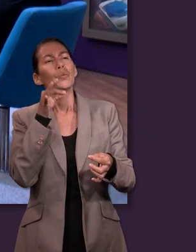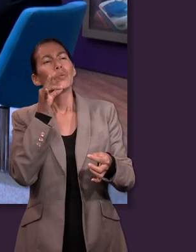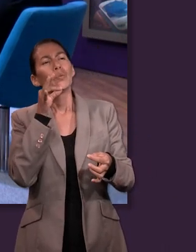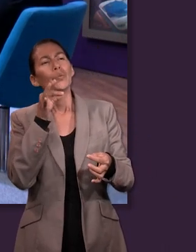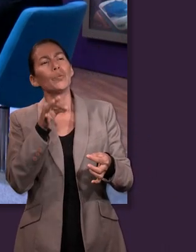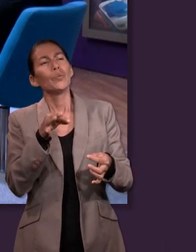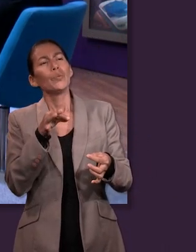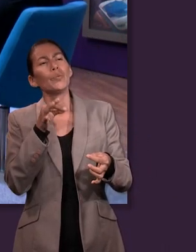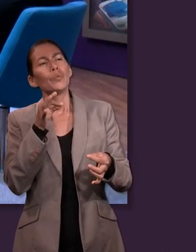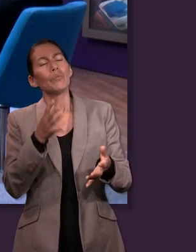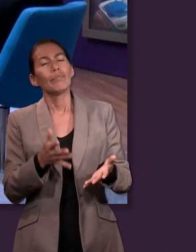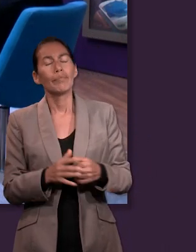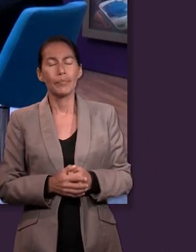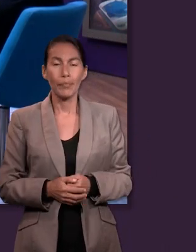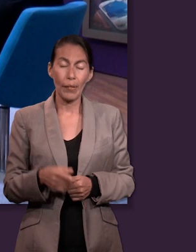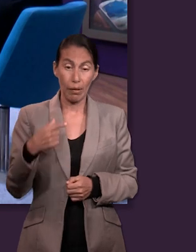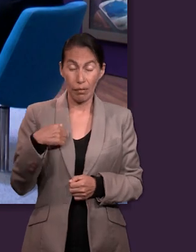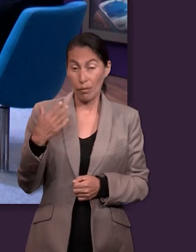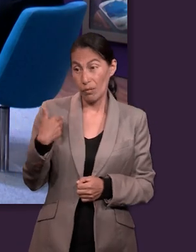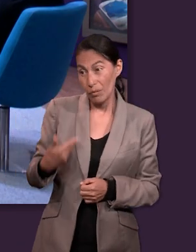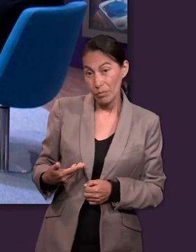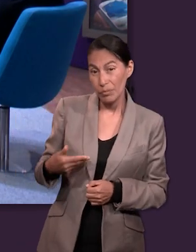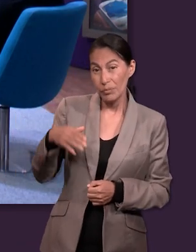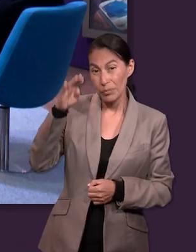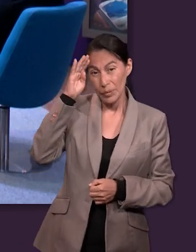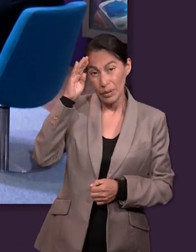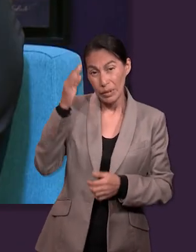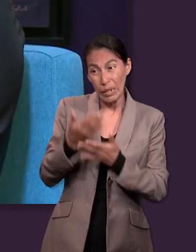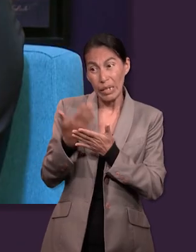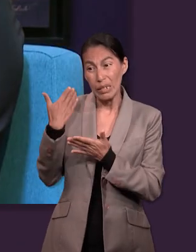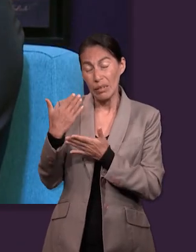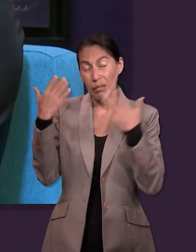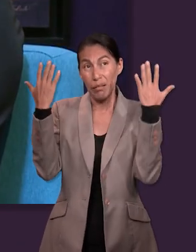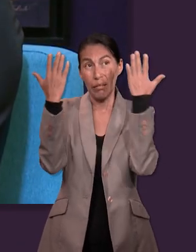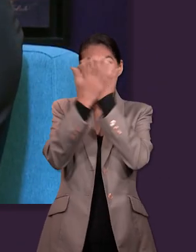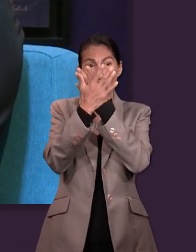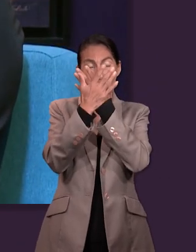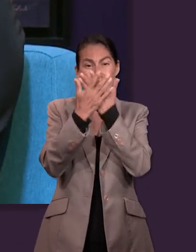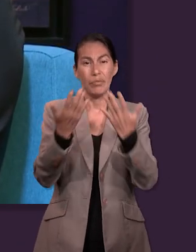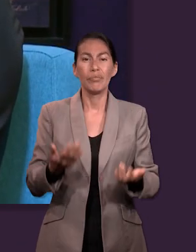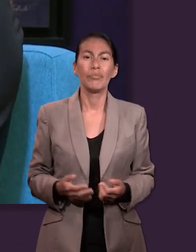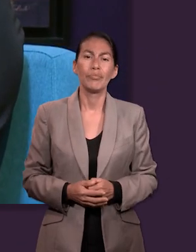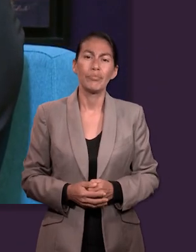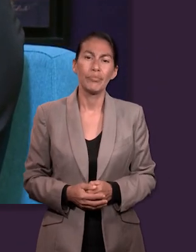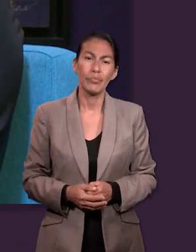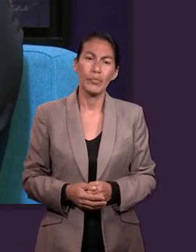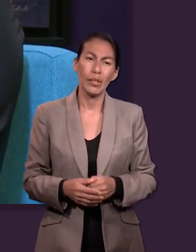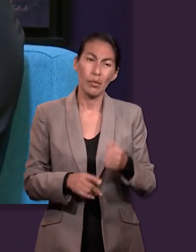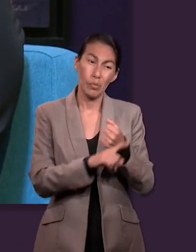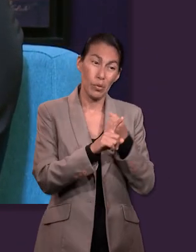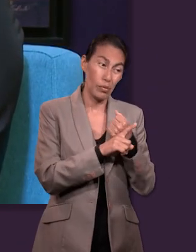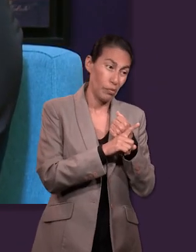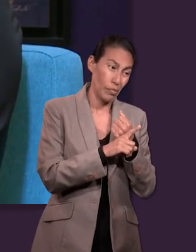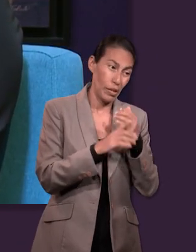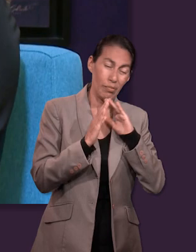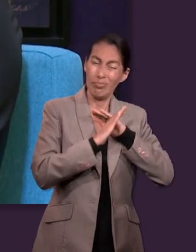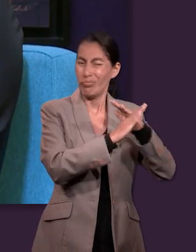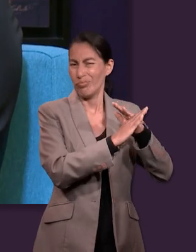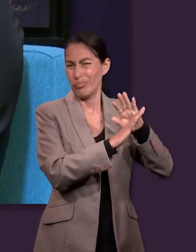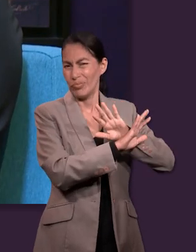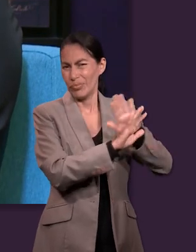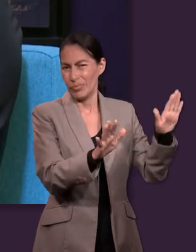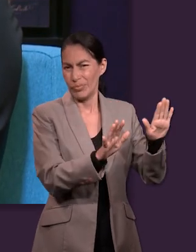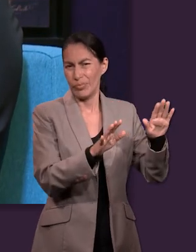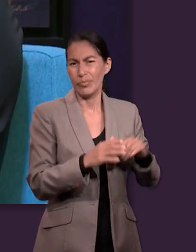creo que incluso aplica el sustituto que yo mencioné hace rato, el bloquear esa situación porque